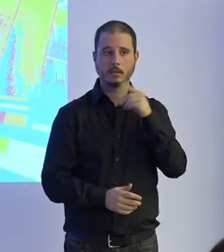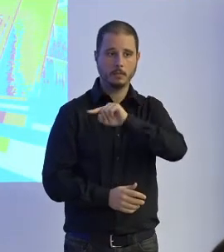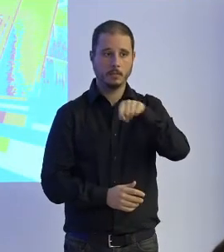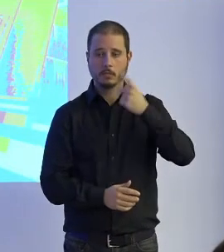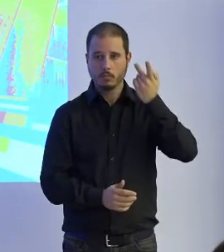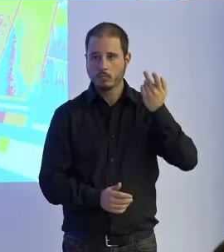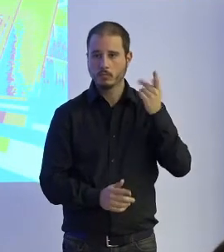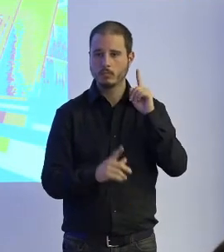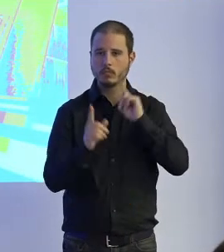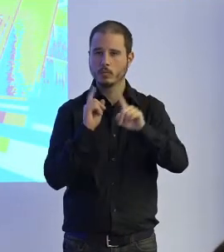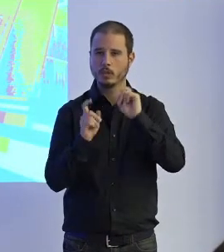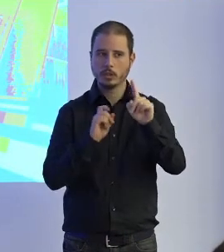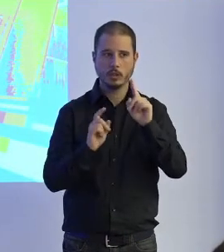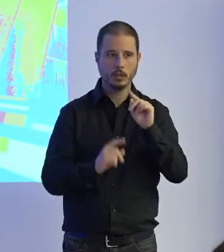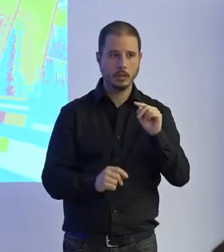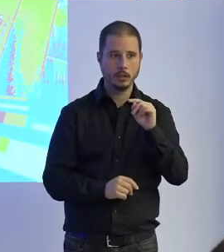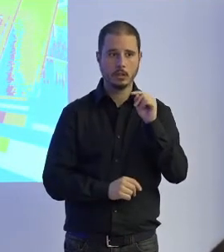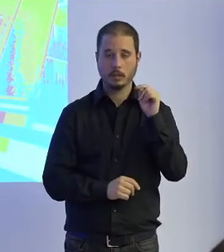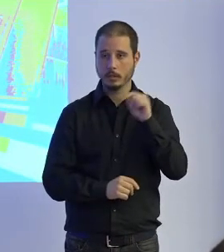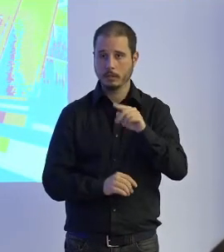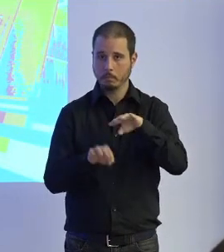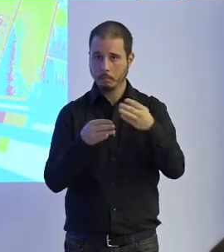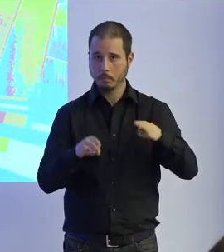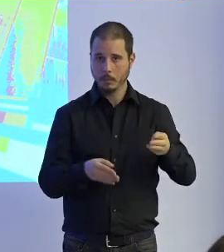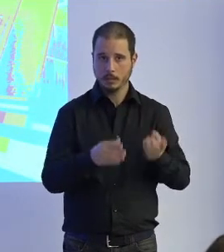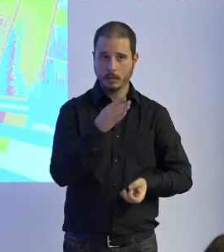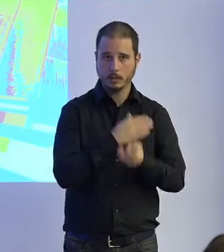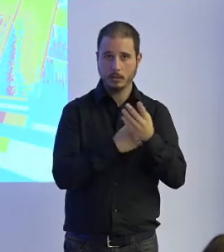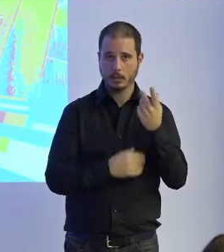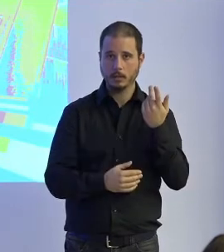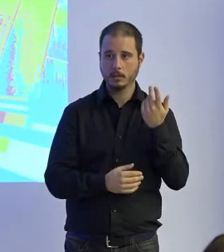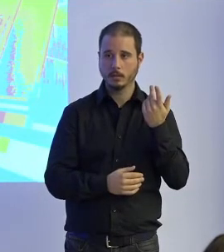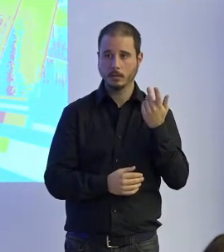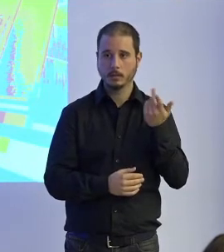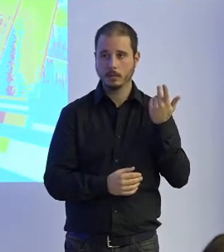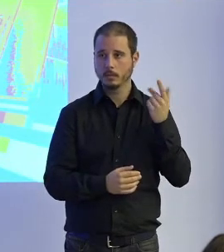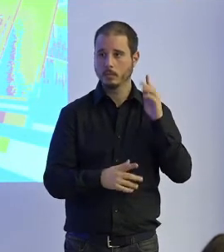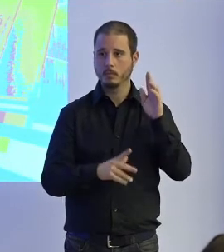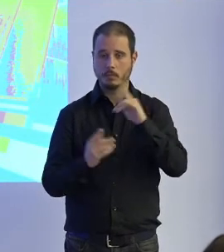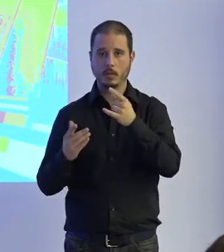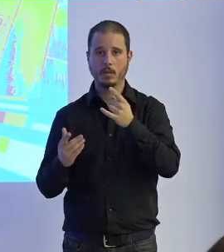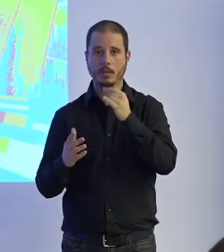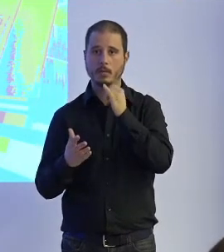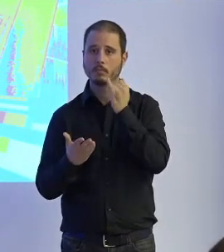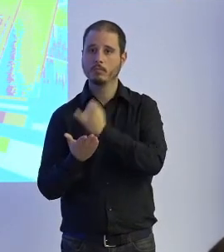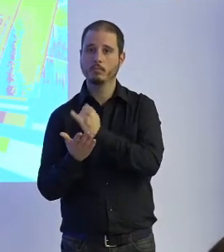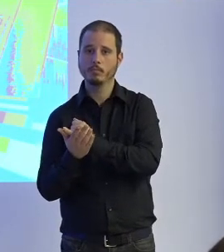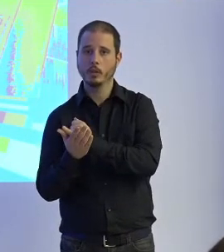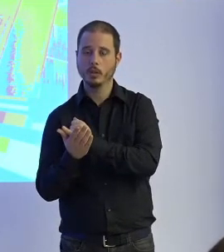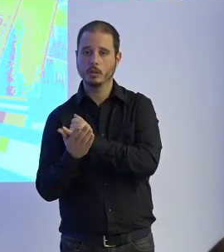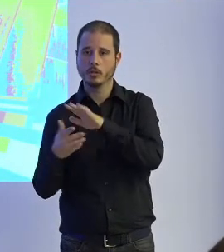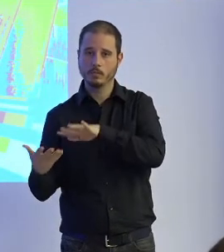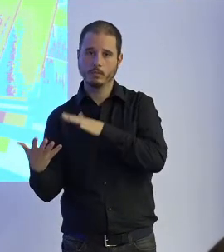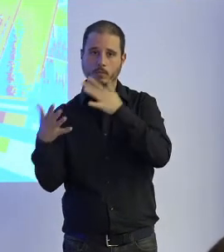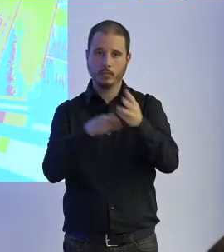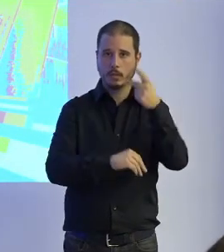salido a lo largo de estas mesas es el tema de trasladar estos proyectos pilotos a experiencias reales